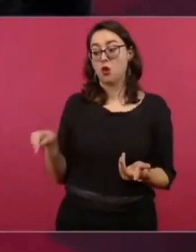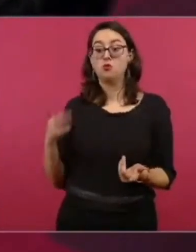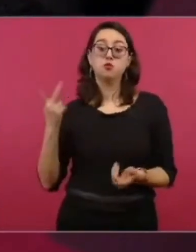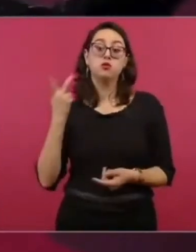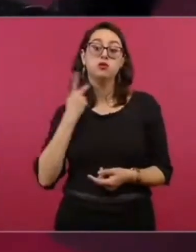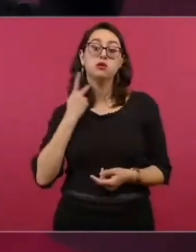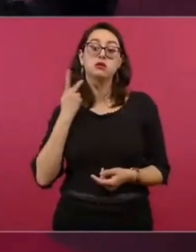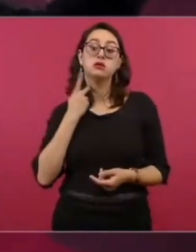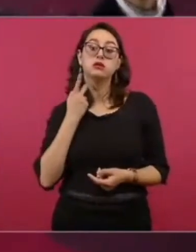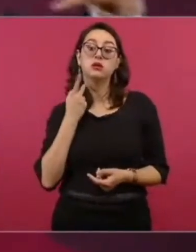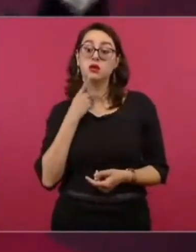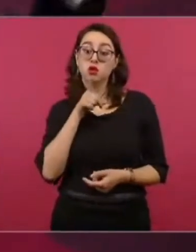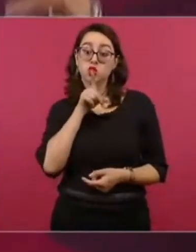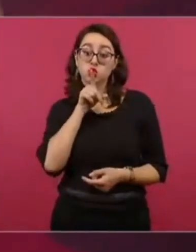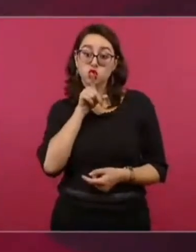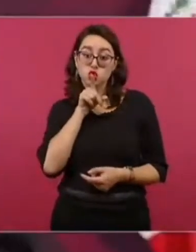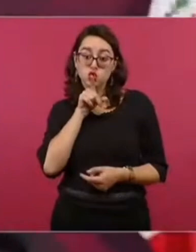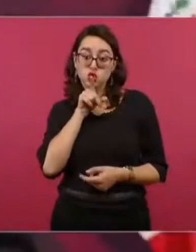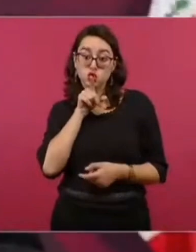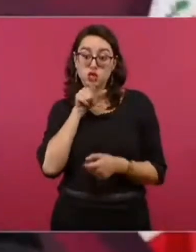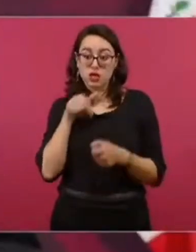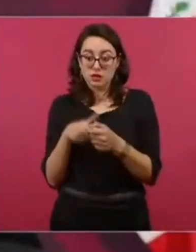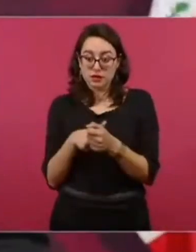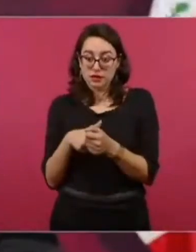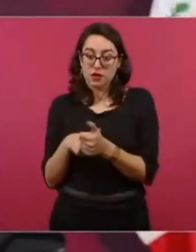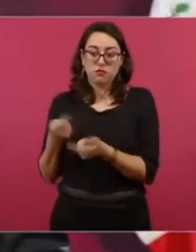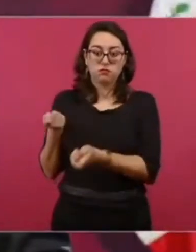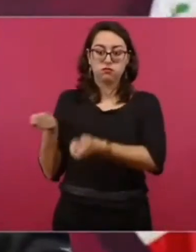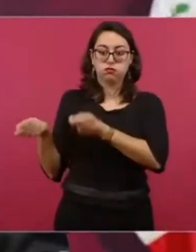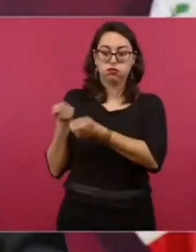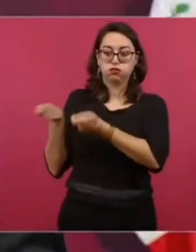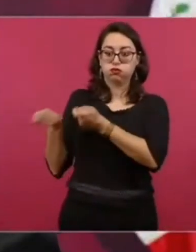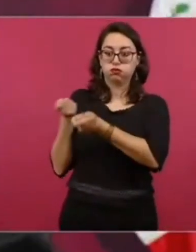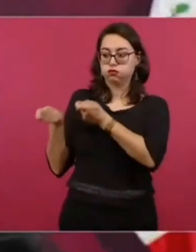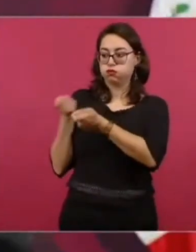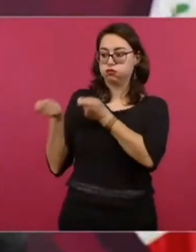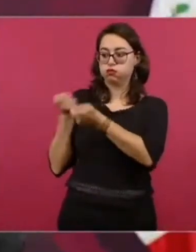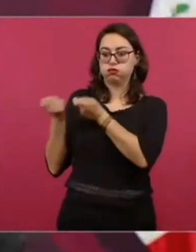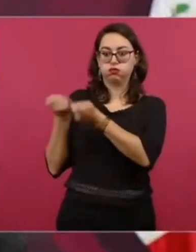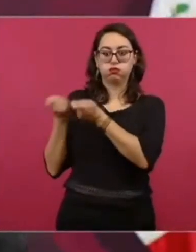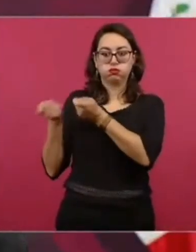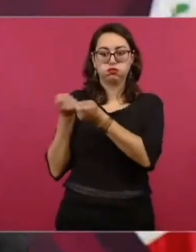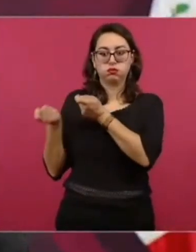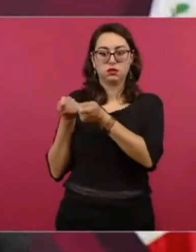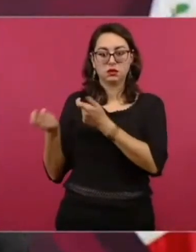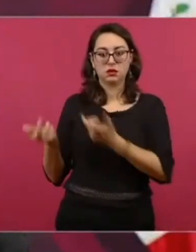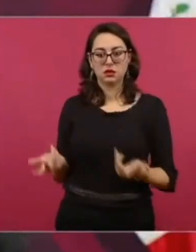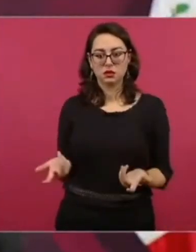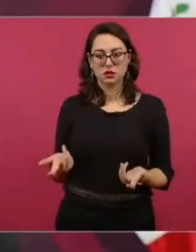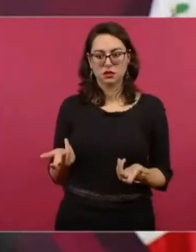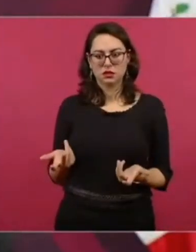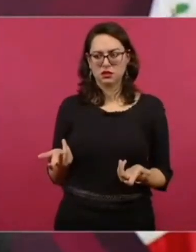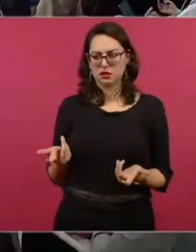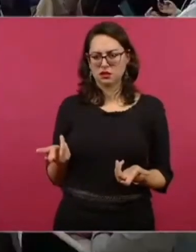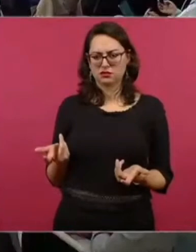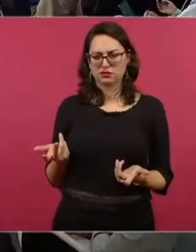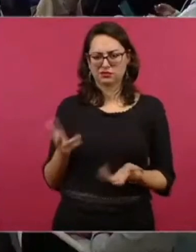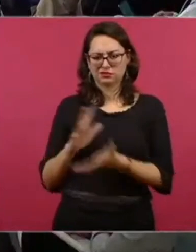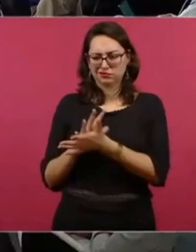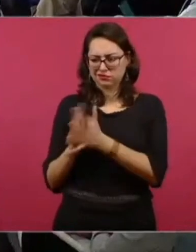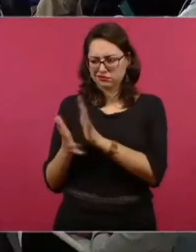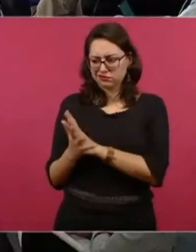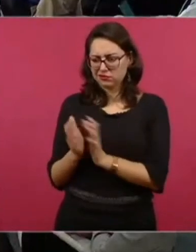para tener influencias